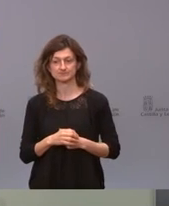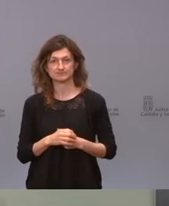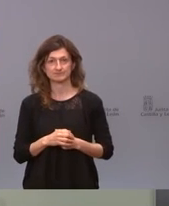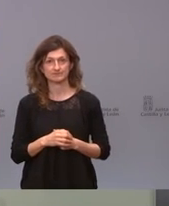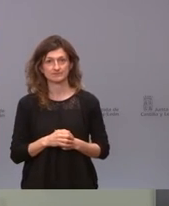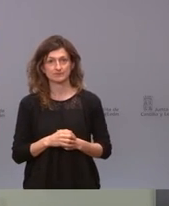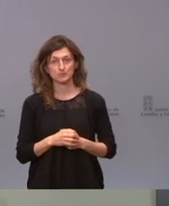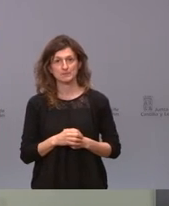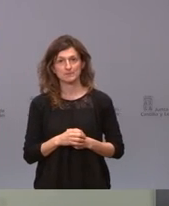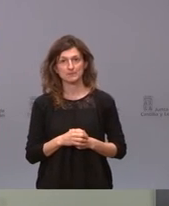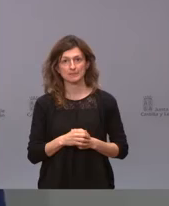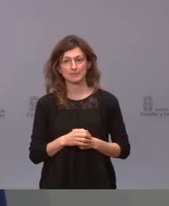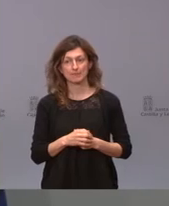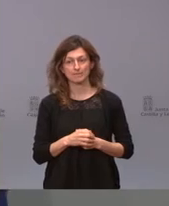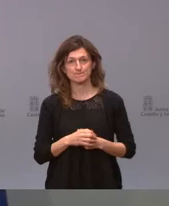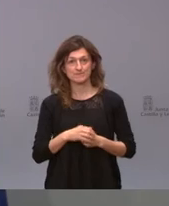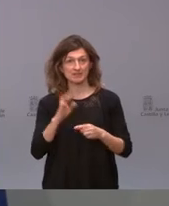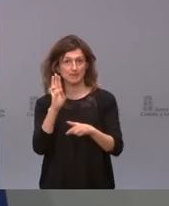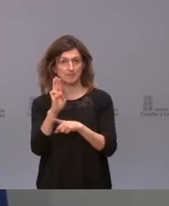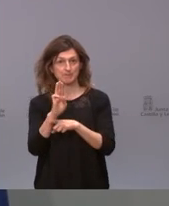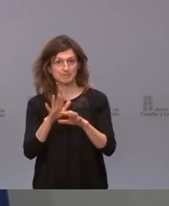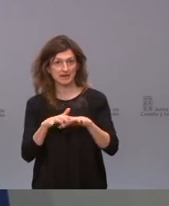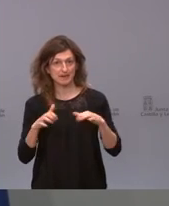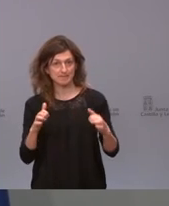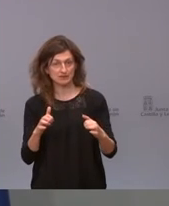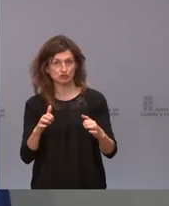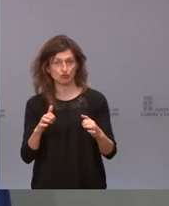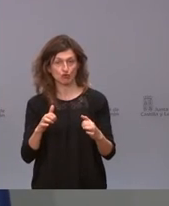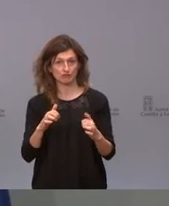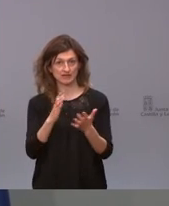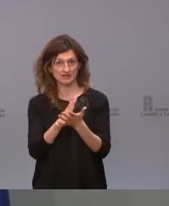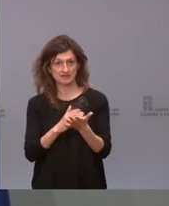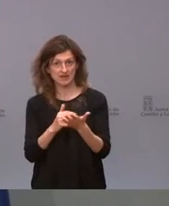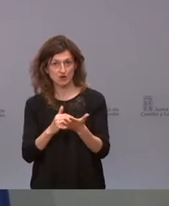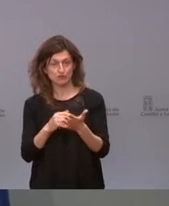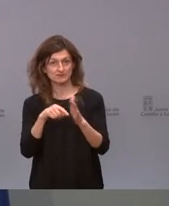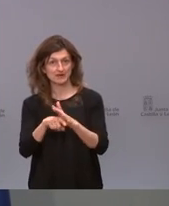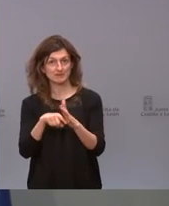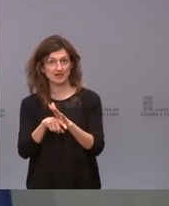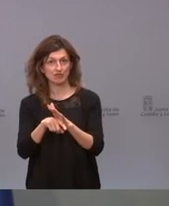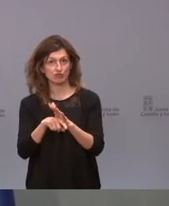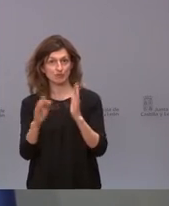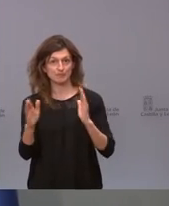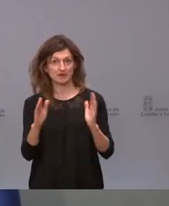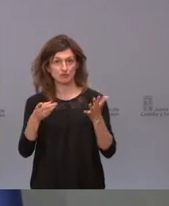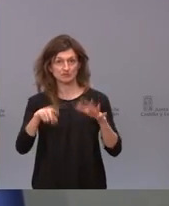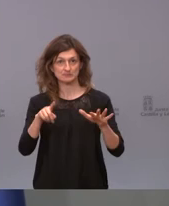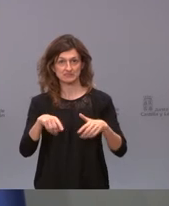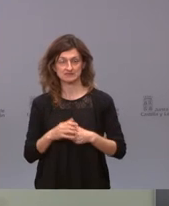supresión como saben todos ustedes se encuentra en el Parlamento de la comunidad y va a ser tramitada en este periodo de sesiones